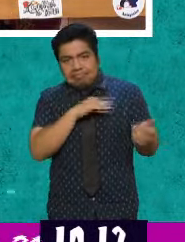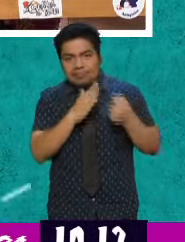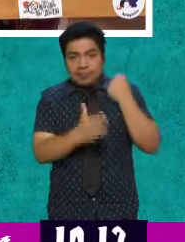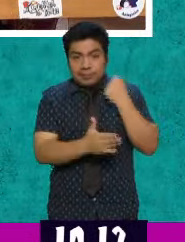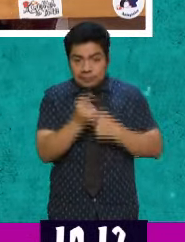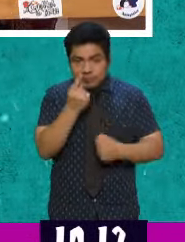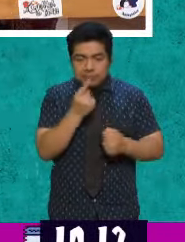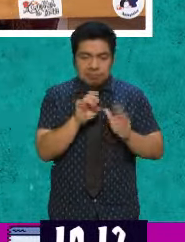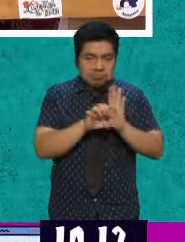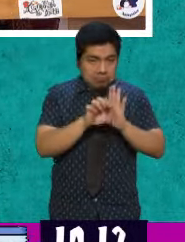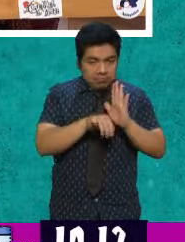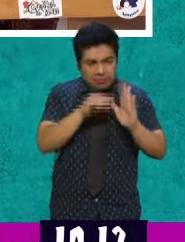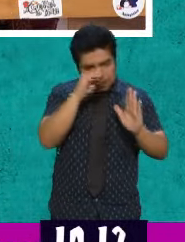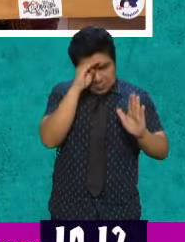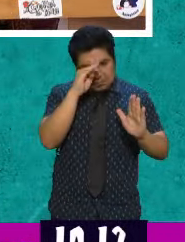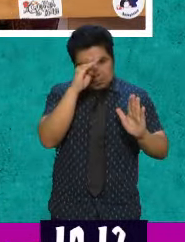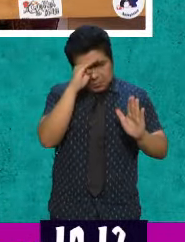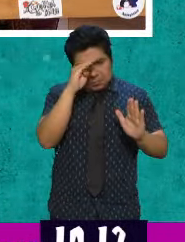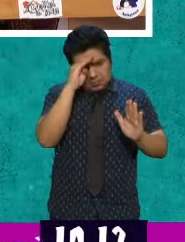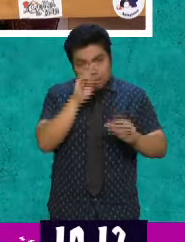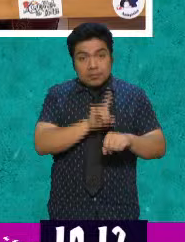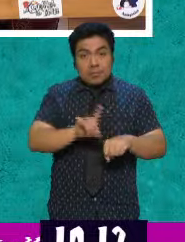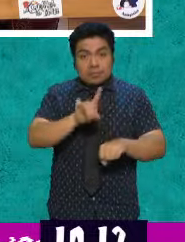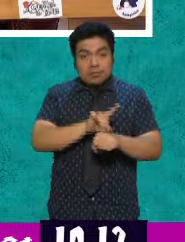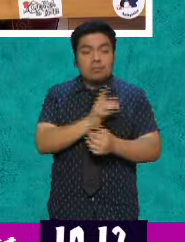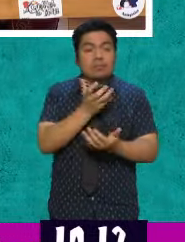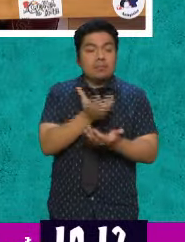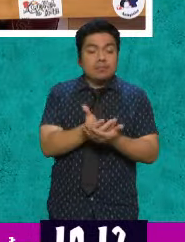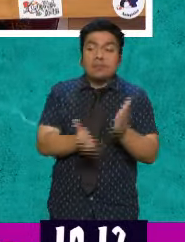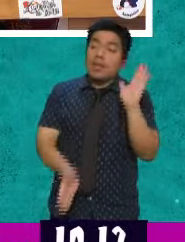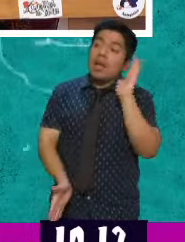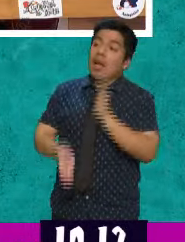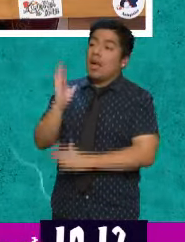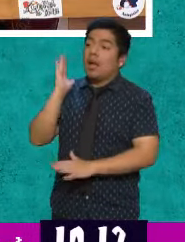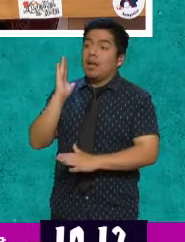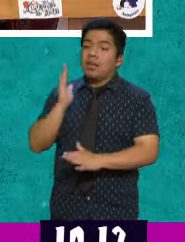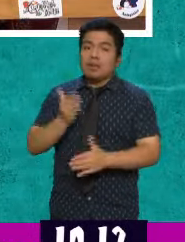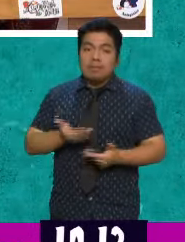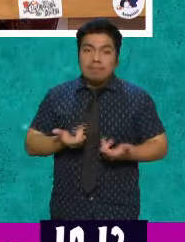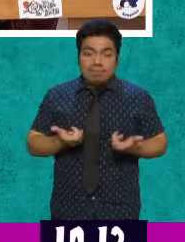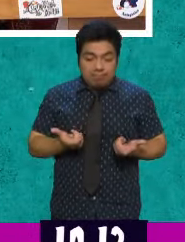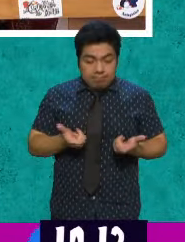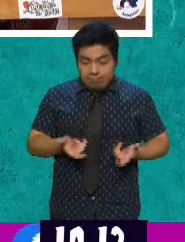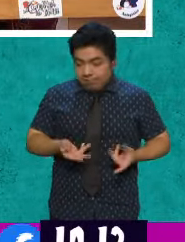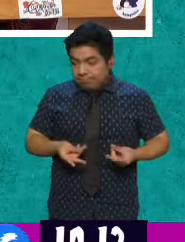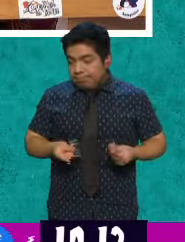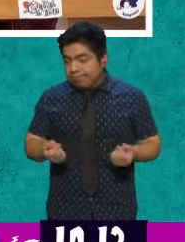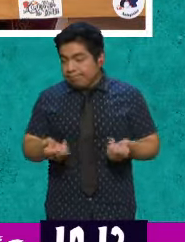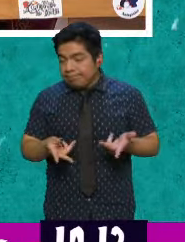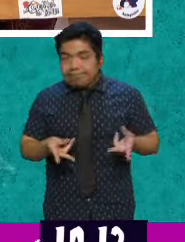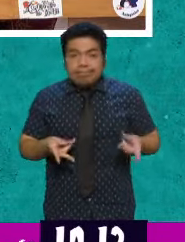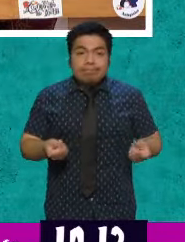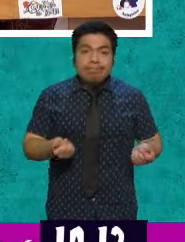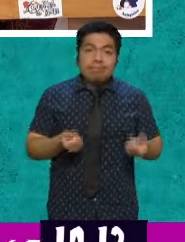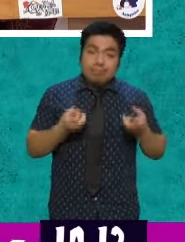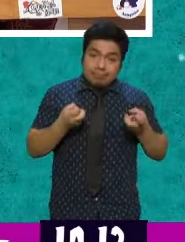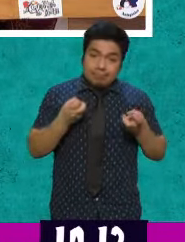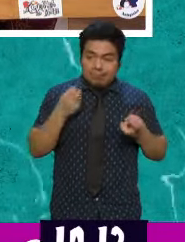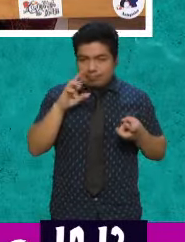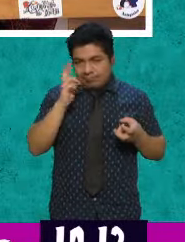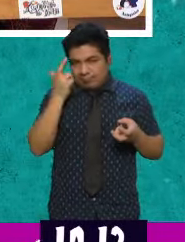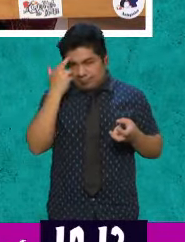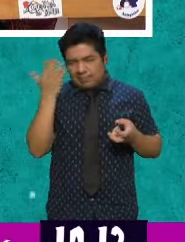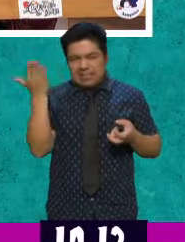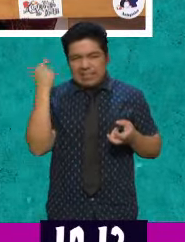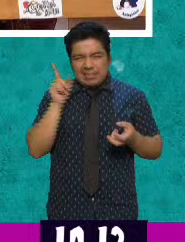ese afán de que uno piensa, es día de azueto, hay que salir, pues, se gasta más dinero. Eso decían mucho en